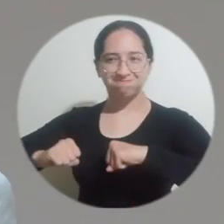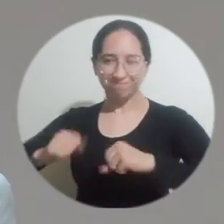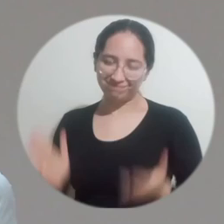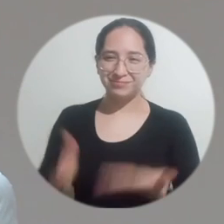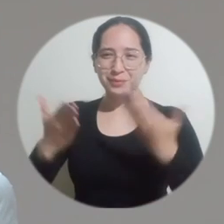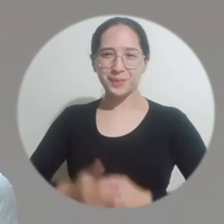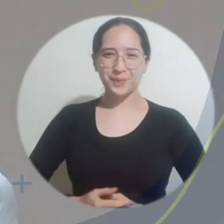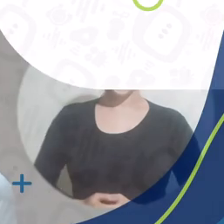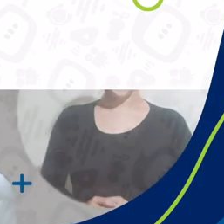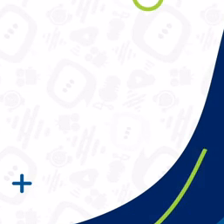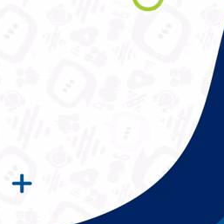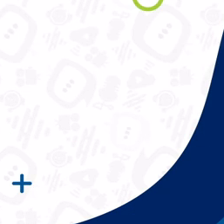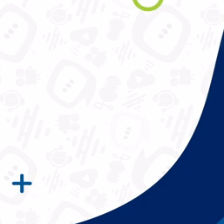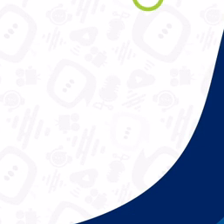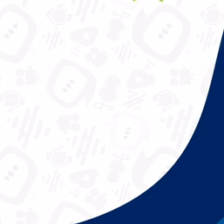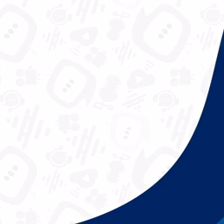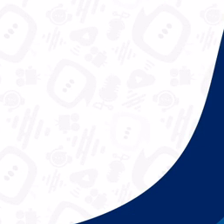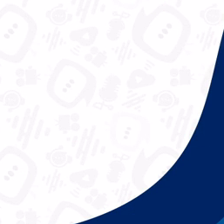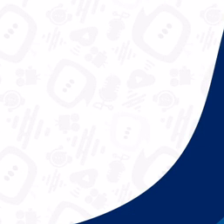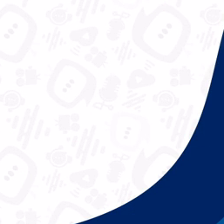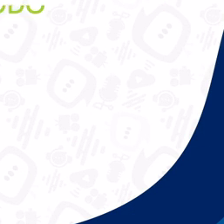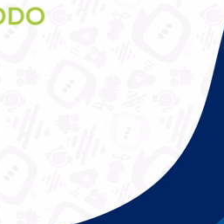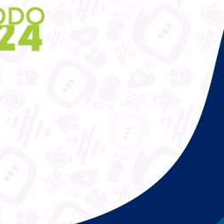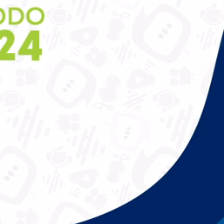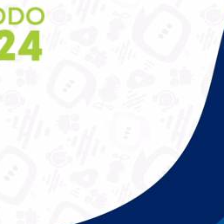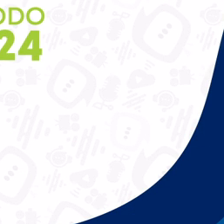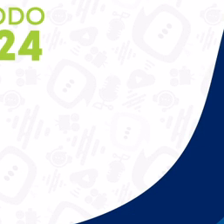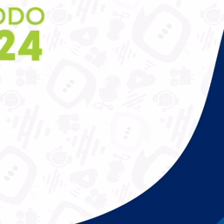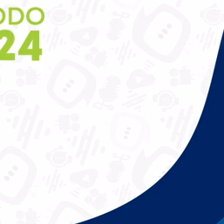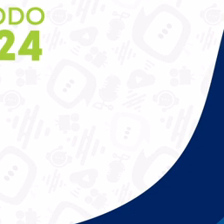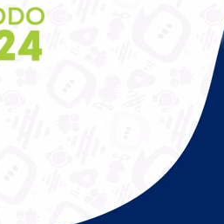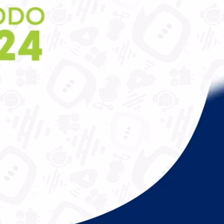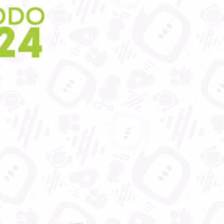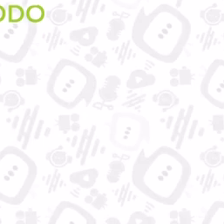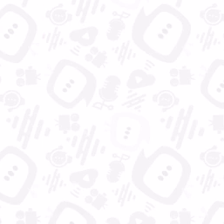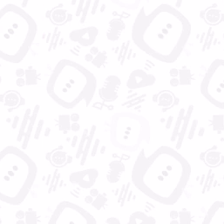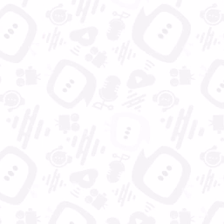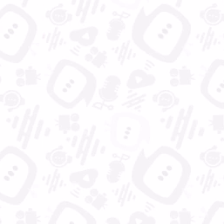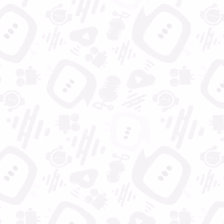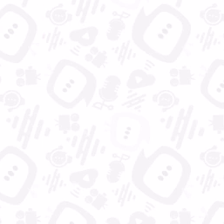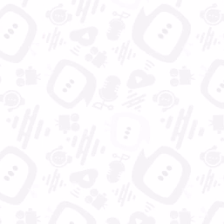competitividad. Universidad del Magdalena Aún más incluyente e innovadora